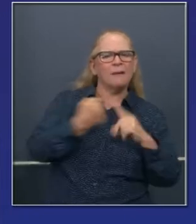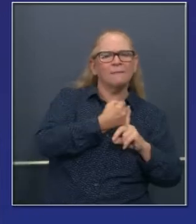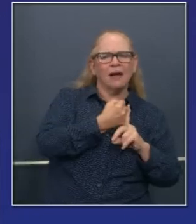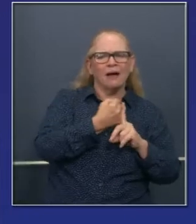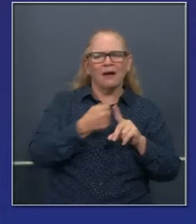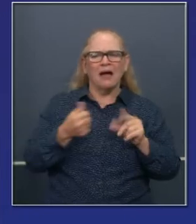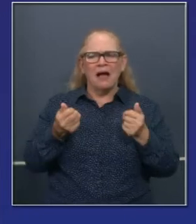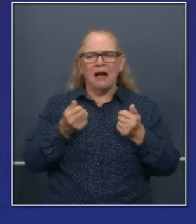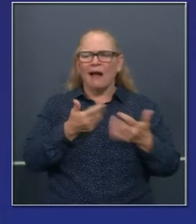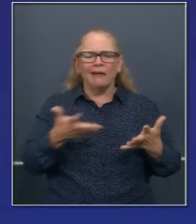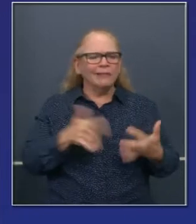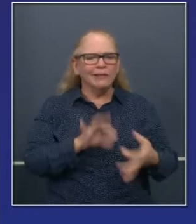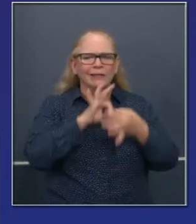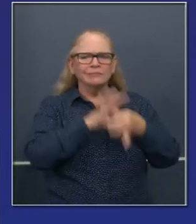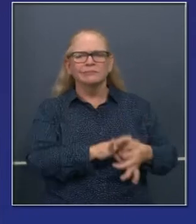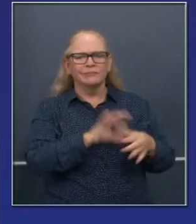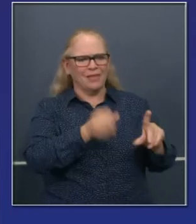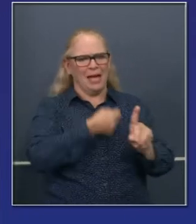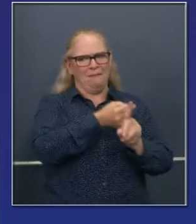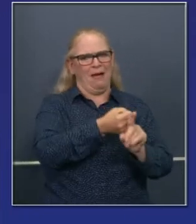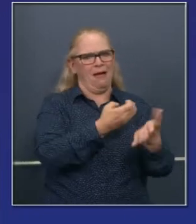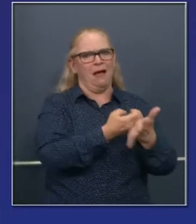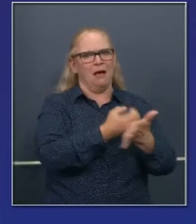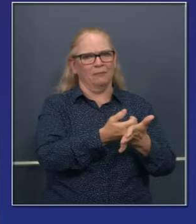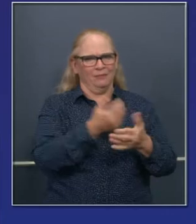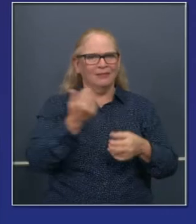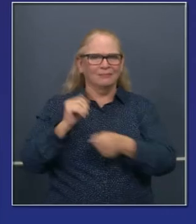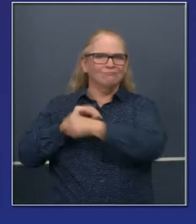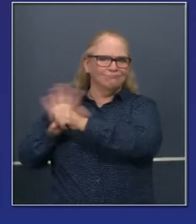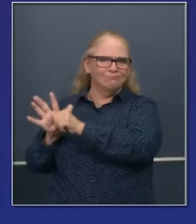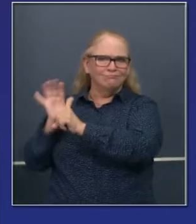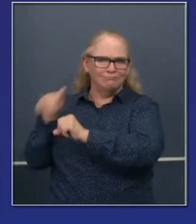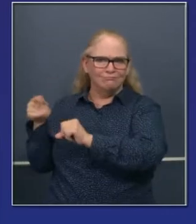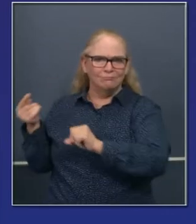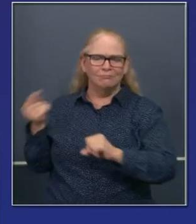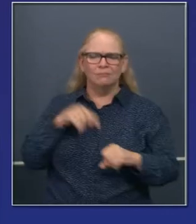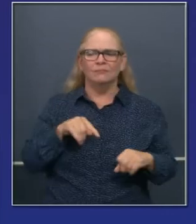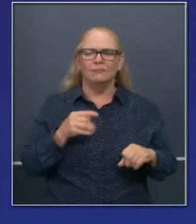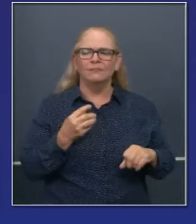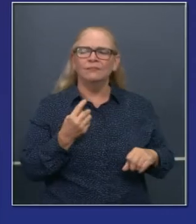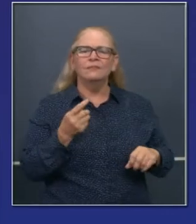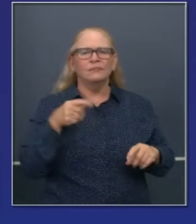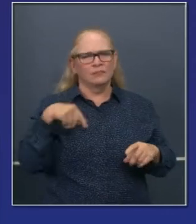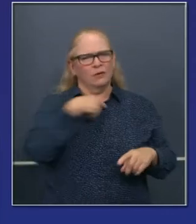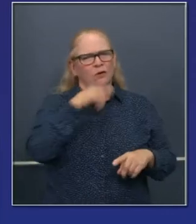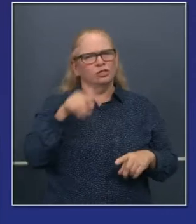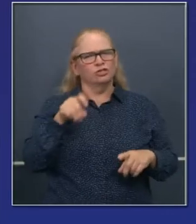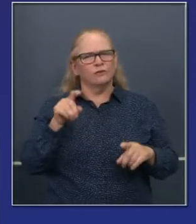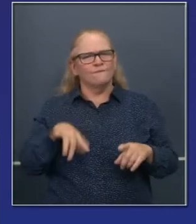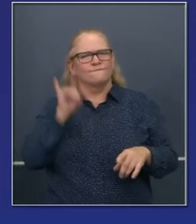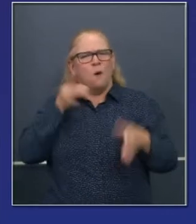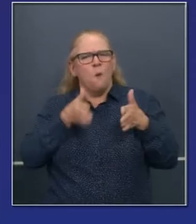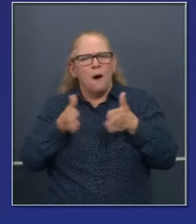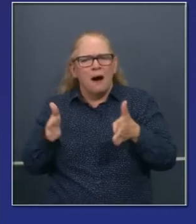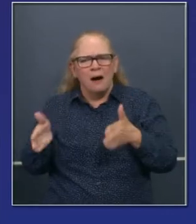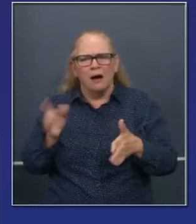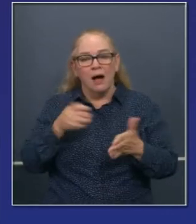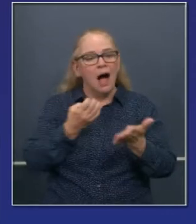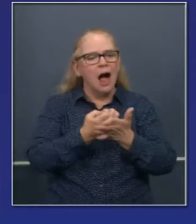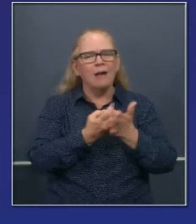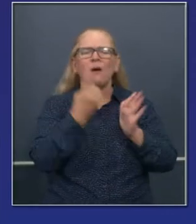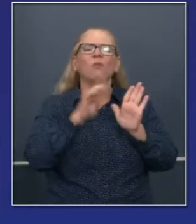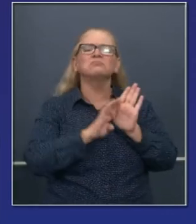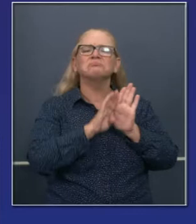macroeconomía, en los altibajos de la economía y la naturaleza, naturaleza cíclica de nuestra economía,